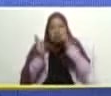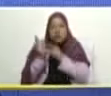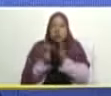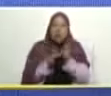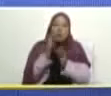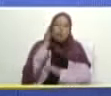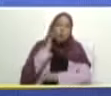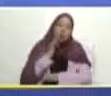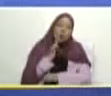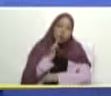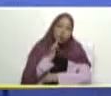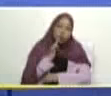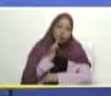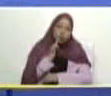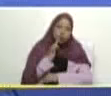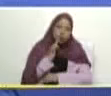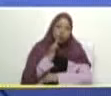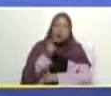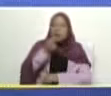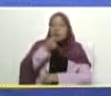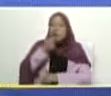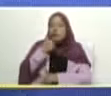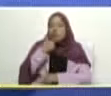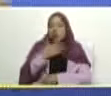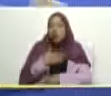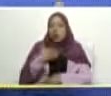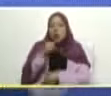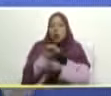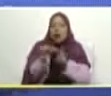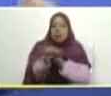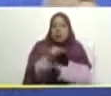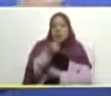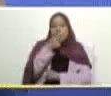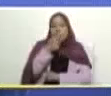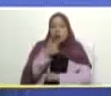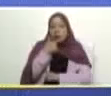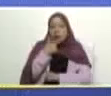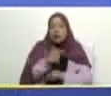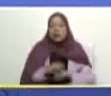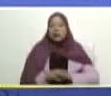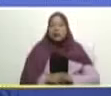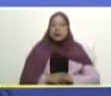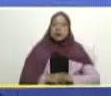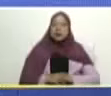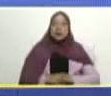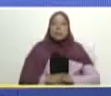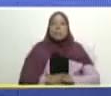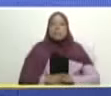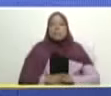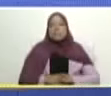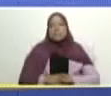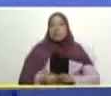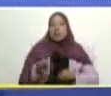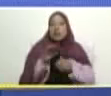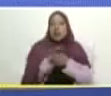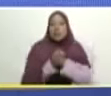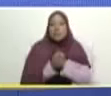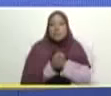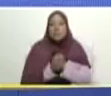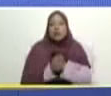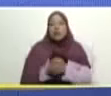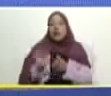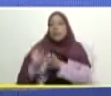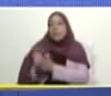qué hermoso es trabajar en un buen clima así chévere pues hermoso con amistad con